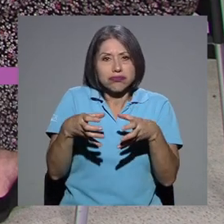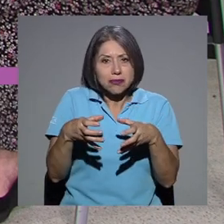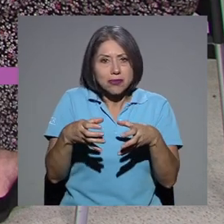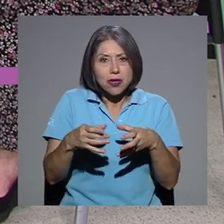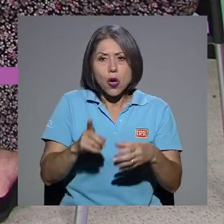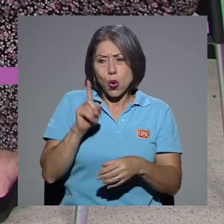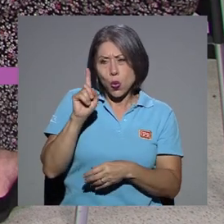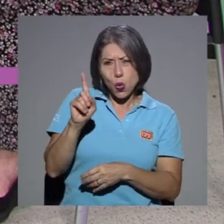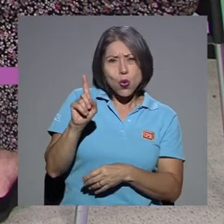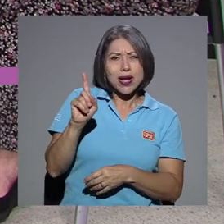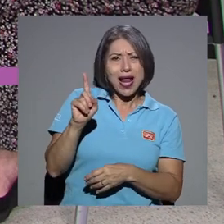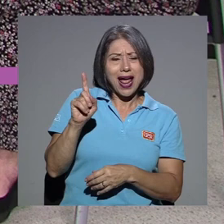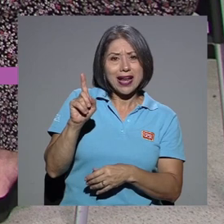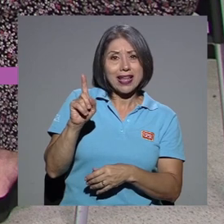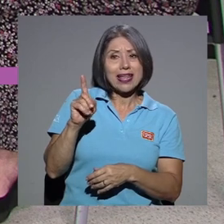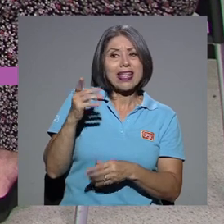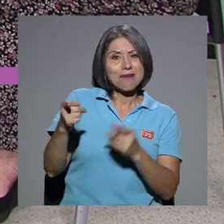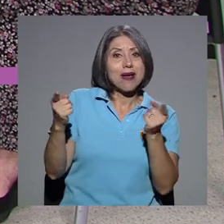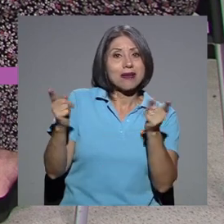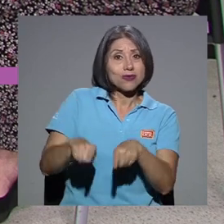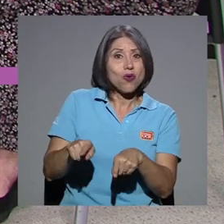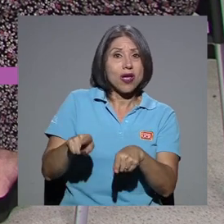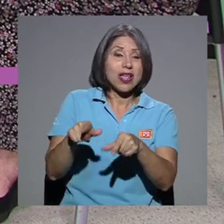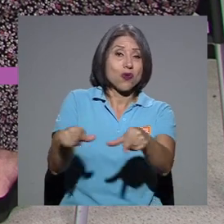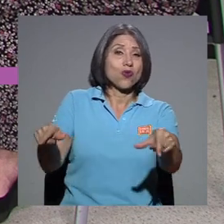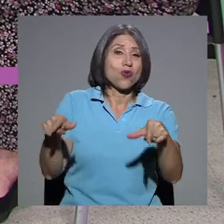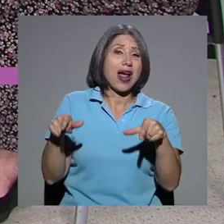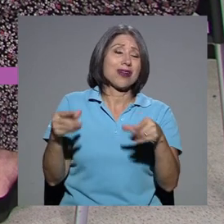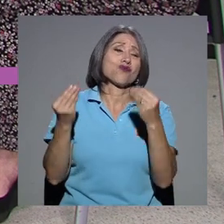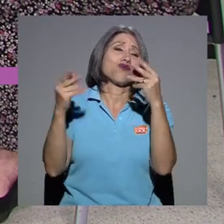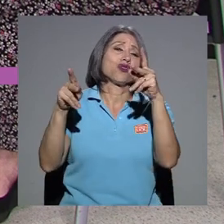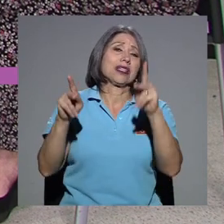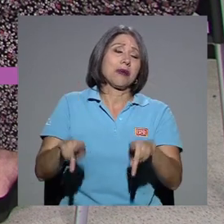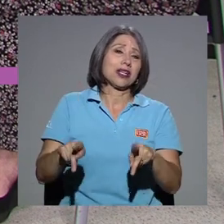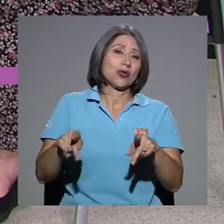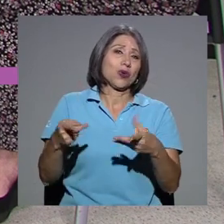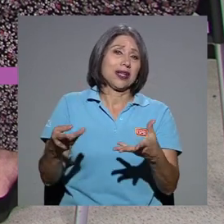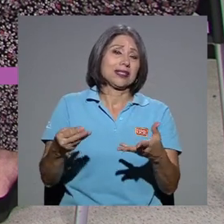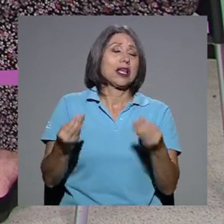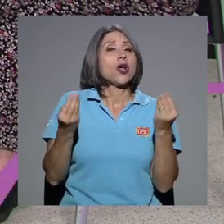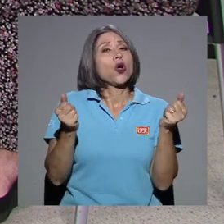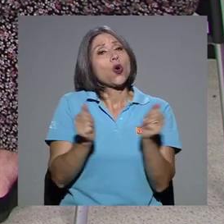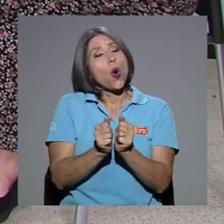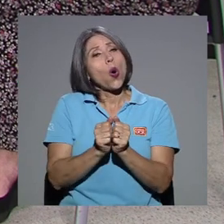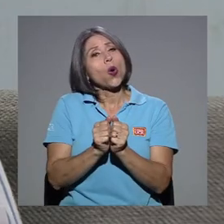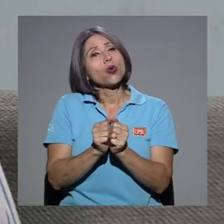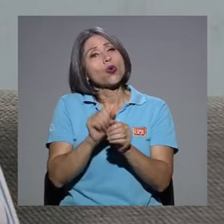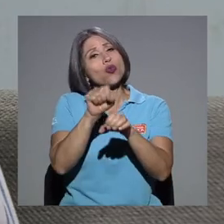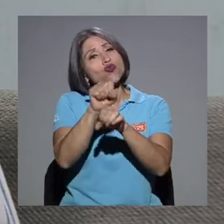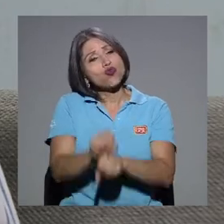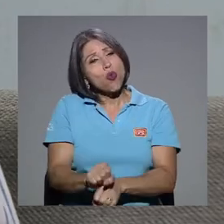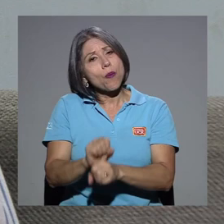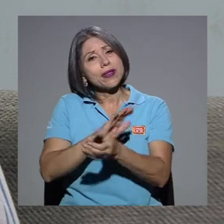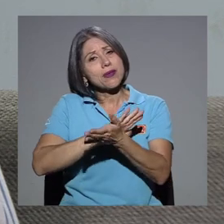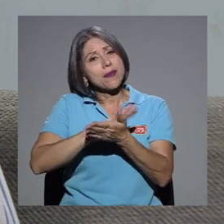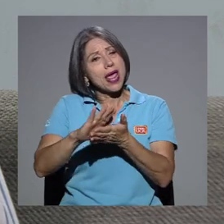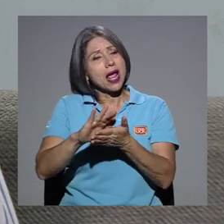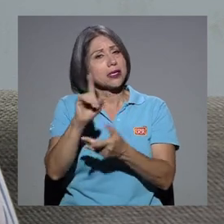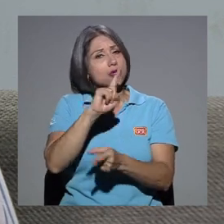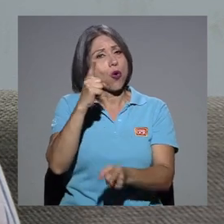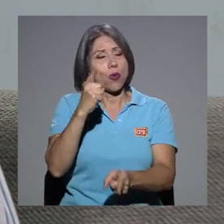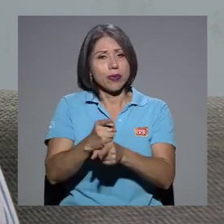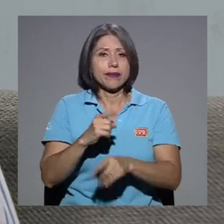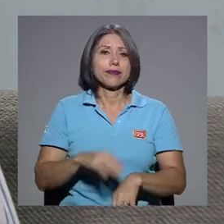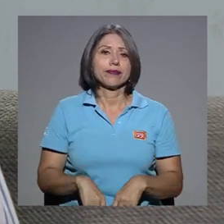una región altamente poblada con medidas de higiene no las adecuadas, pero además,